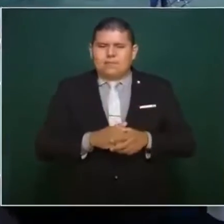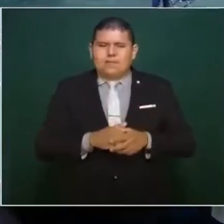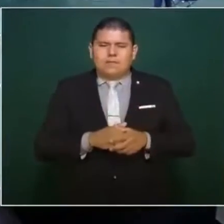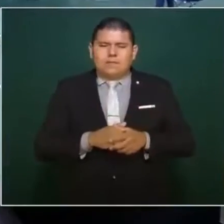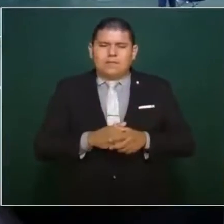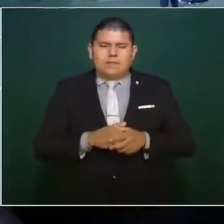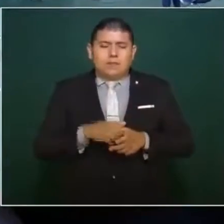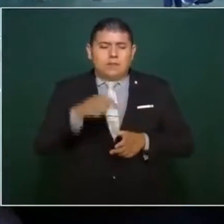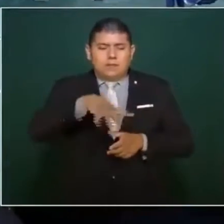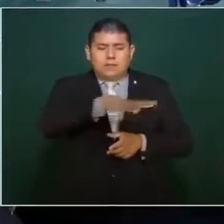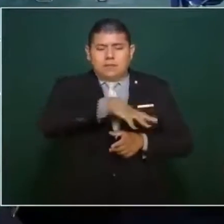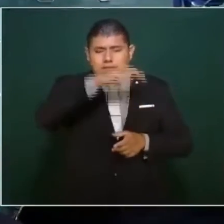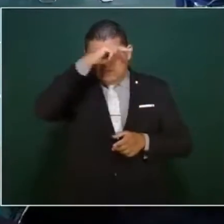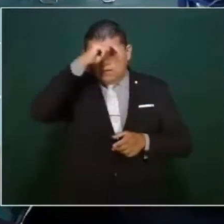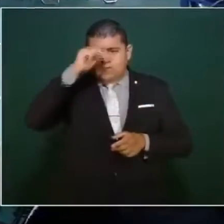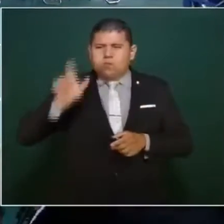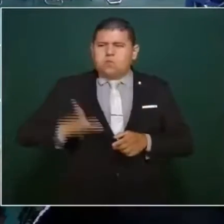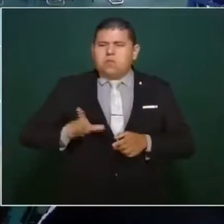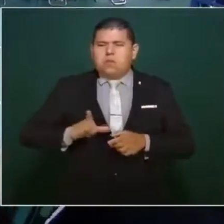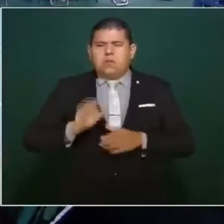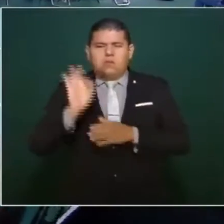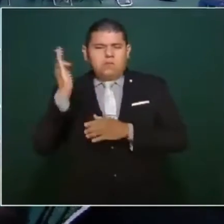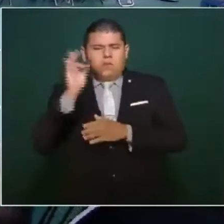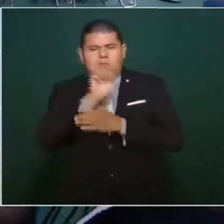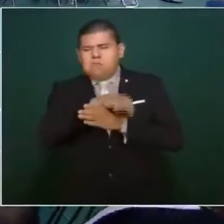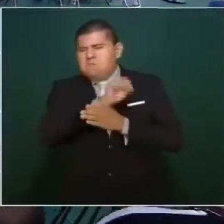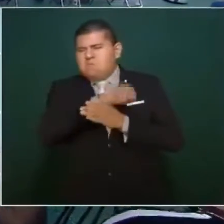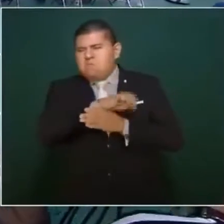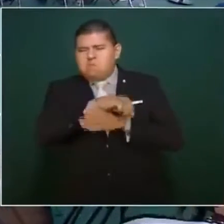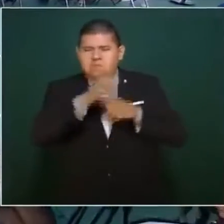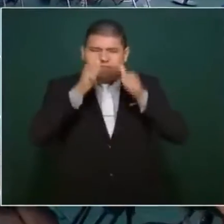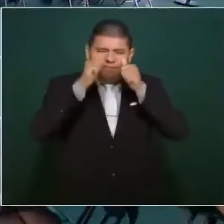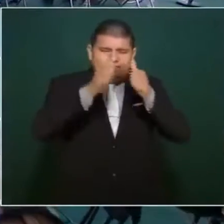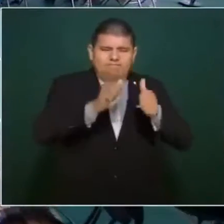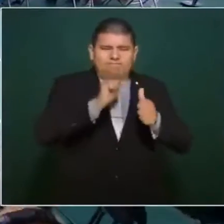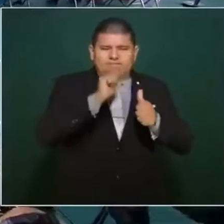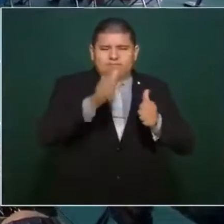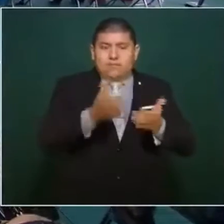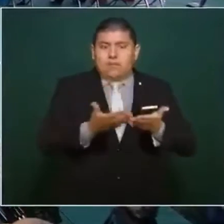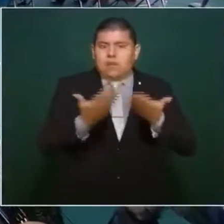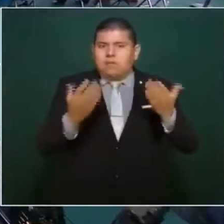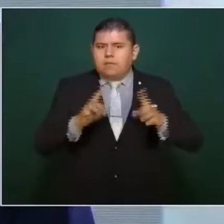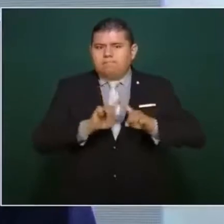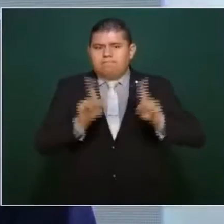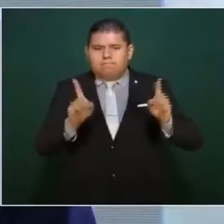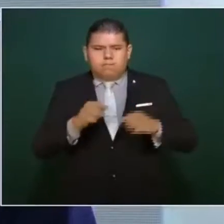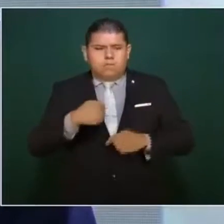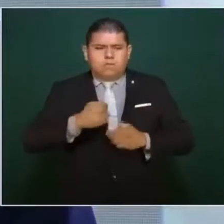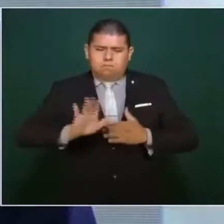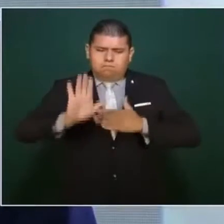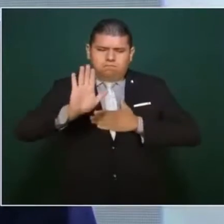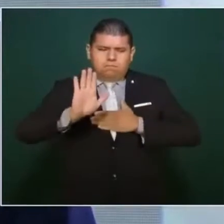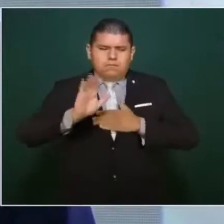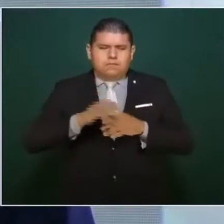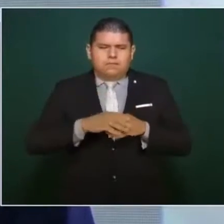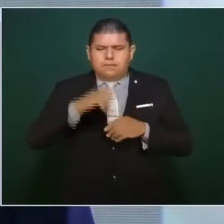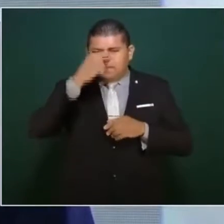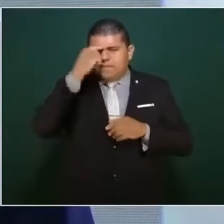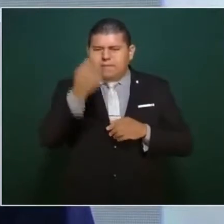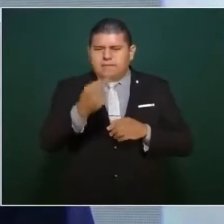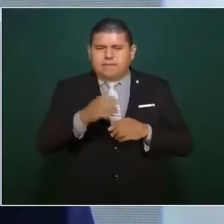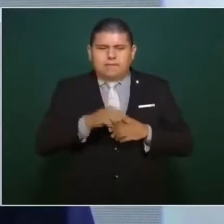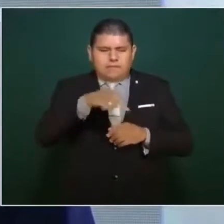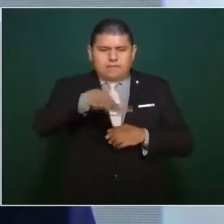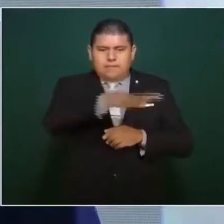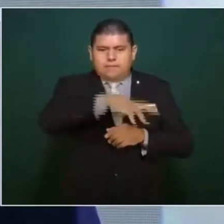tiempo se marginó a Nayarit. Entonces, me comprometo a que